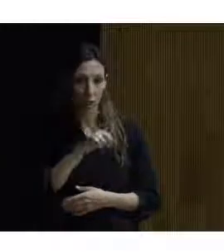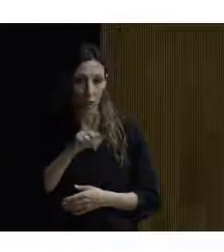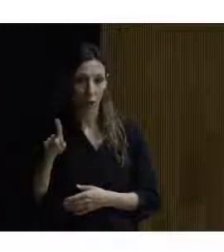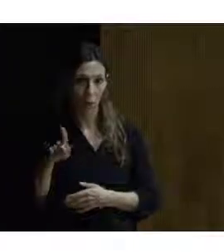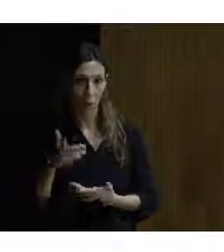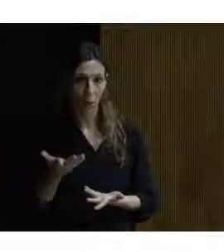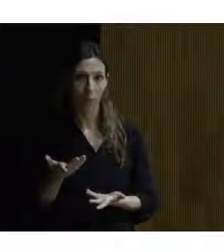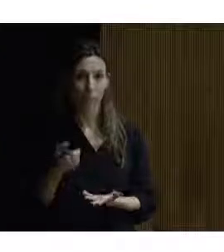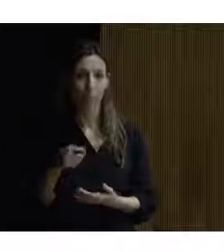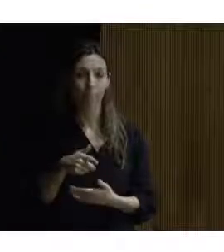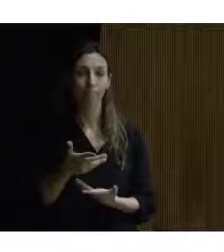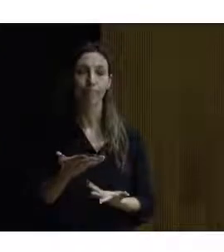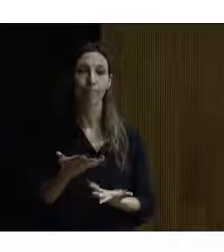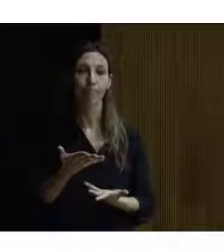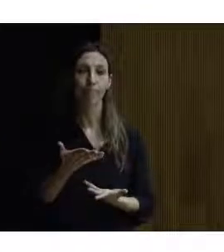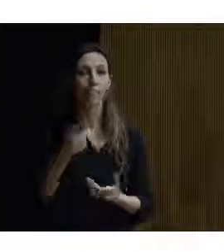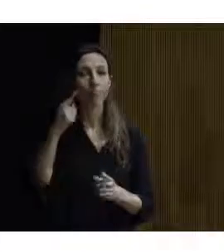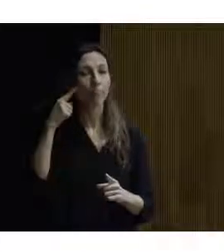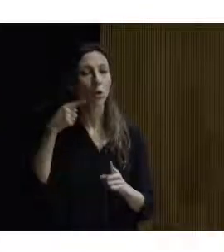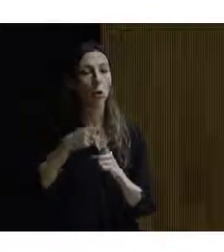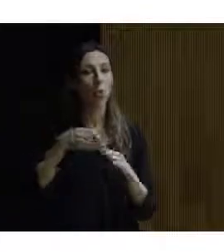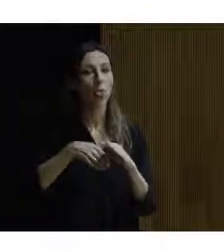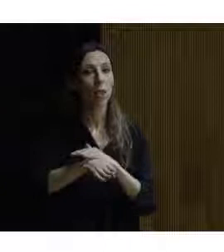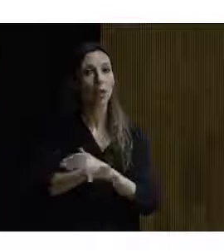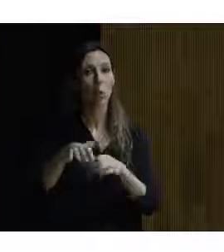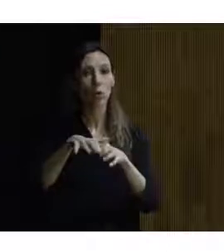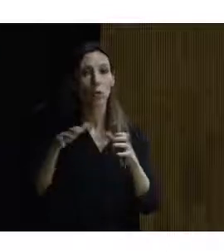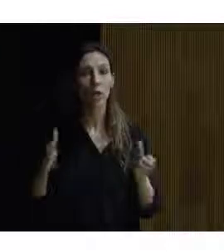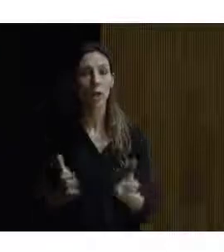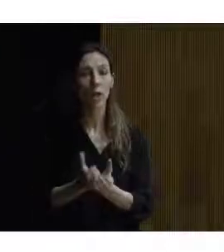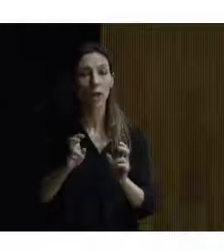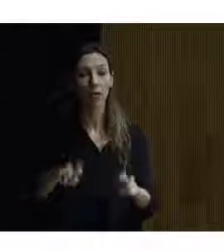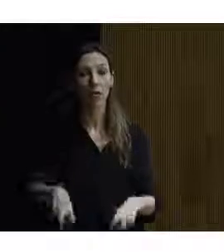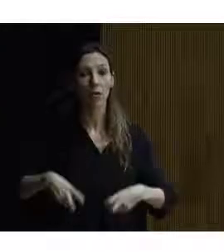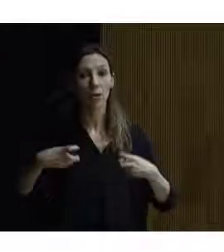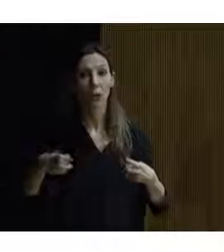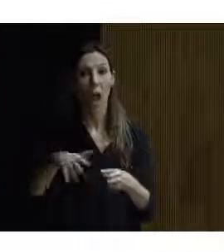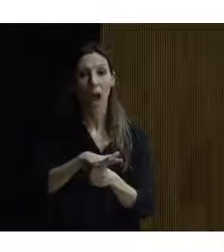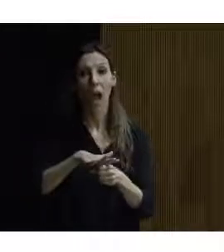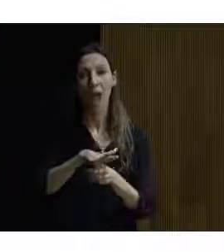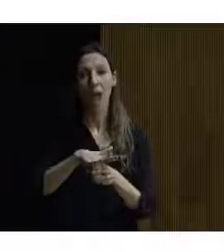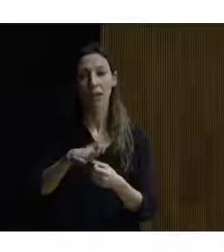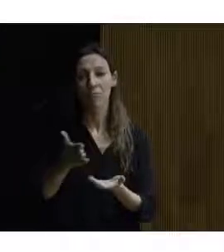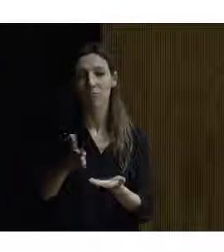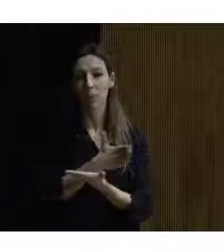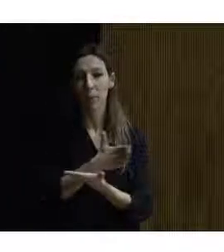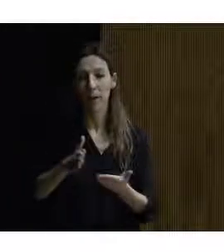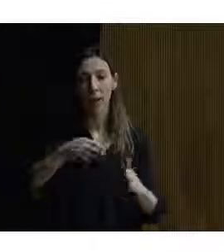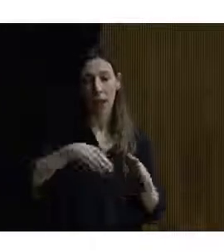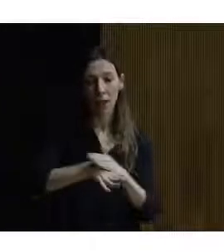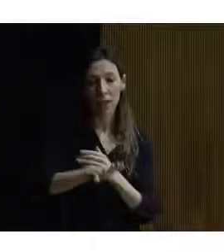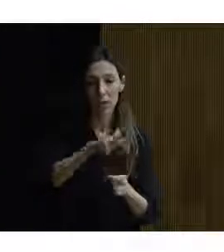en esta dirección de accesibilidad universal e innovación existen tres áreas diferenciadas accesibilidad al entorno